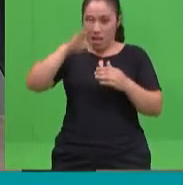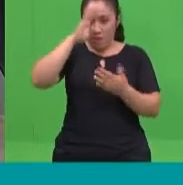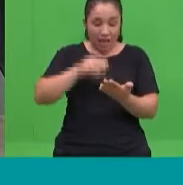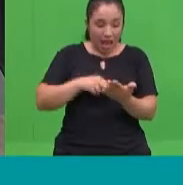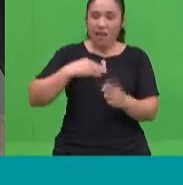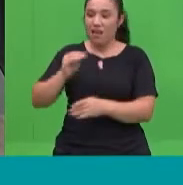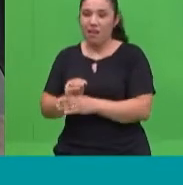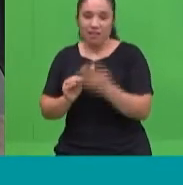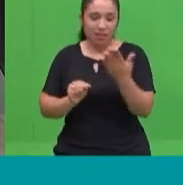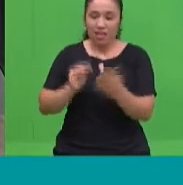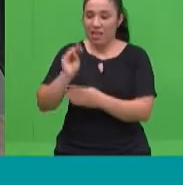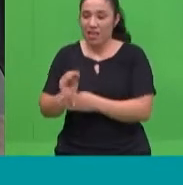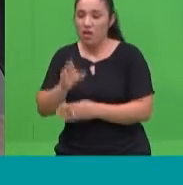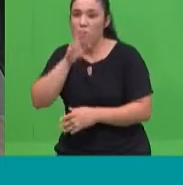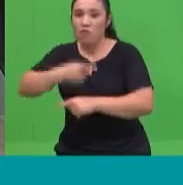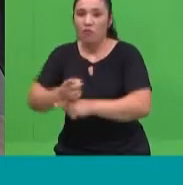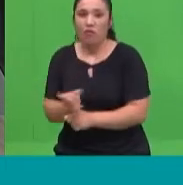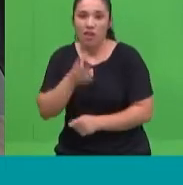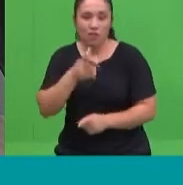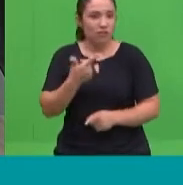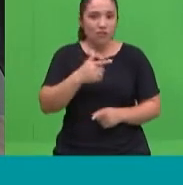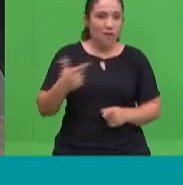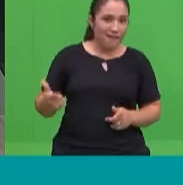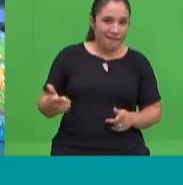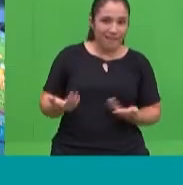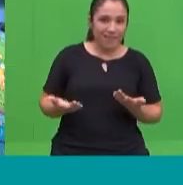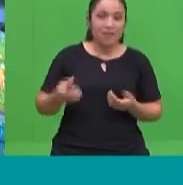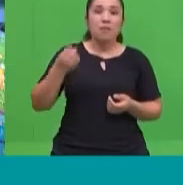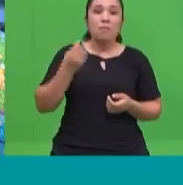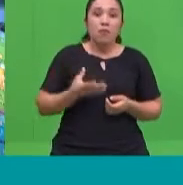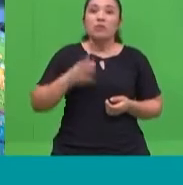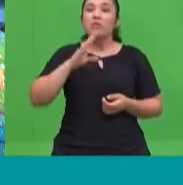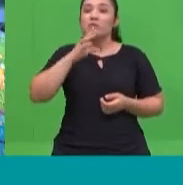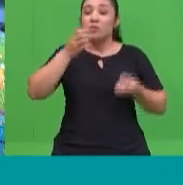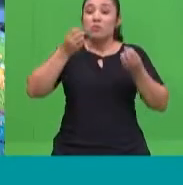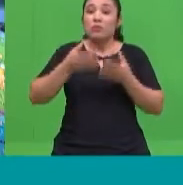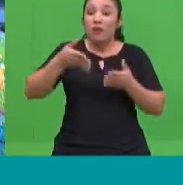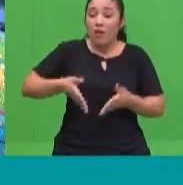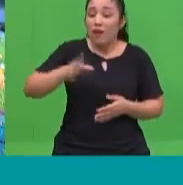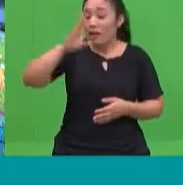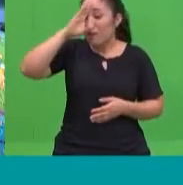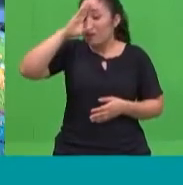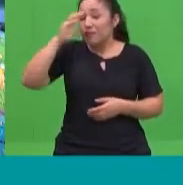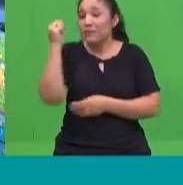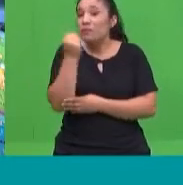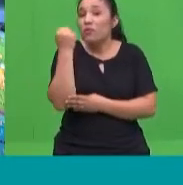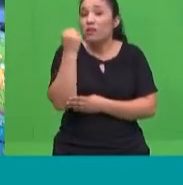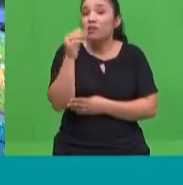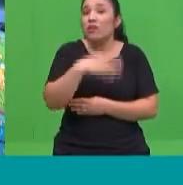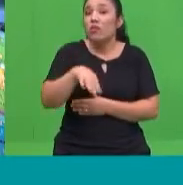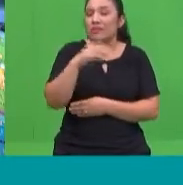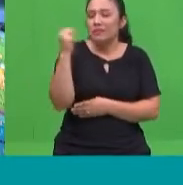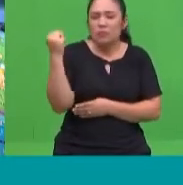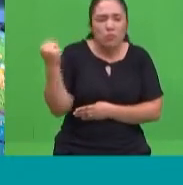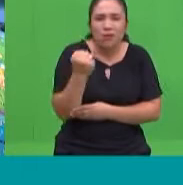o ciertos tips que se pudieran seguir. Lo primordial es la comunicación en la familia.